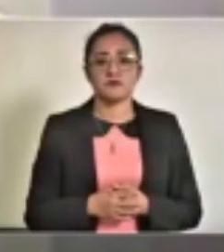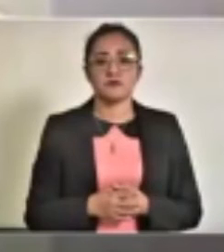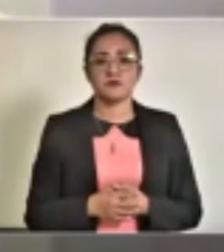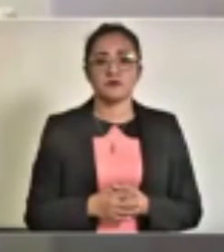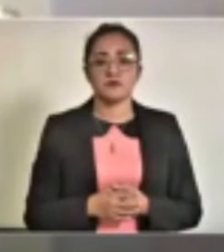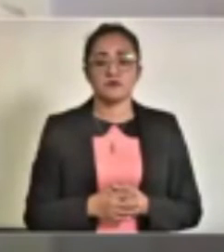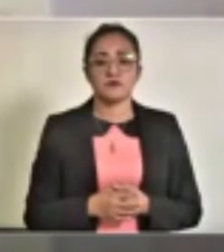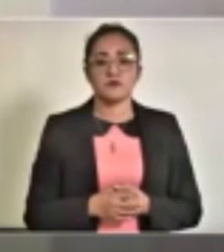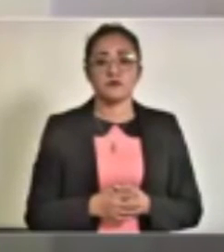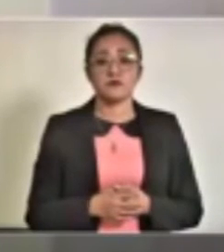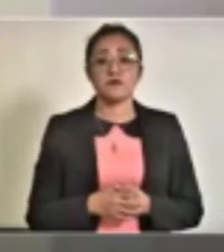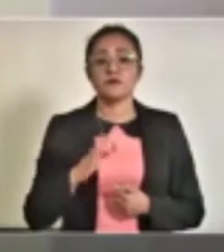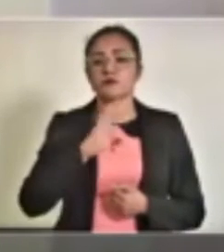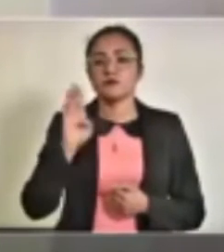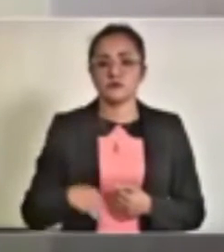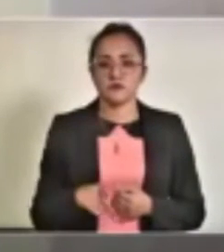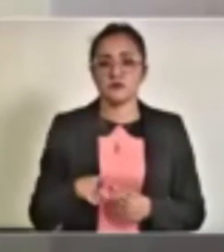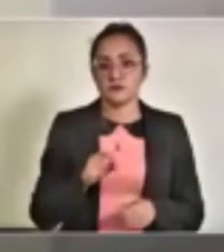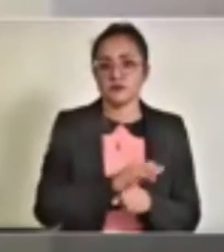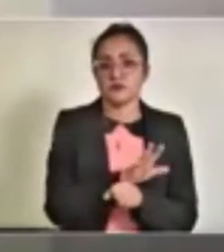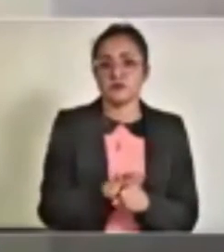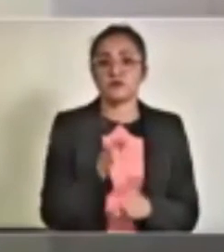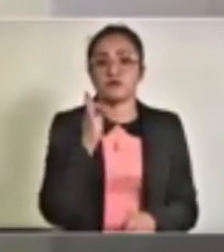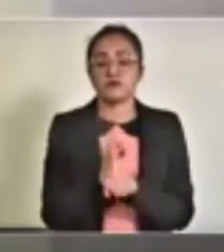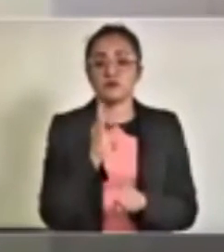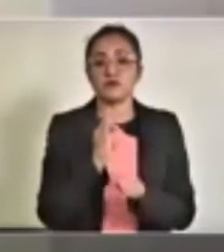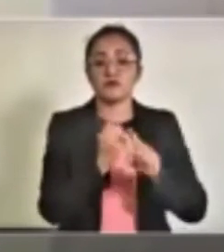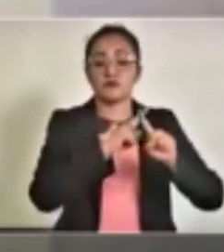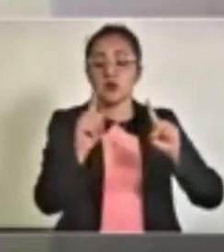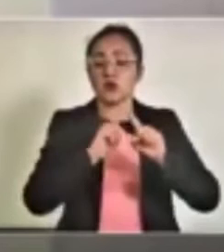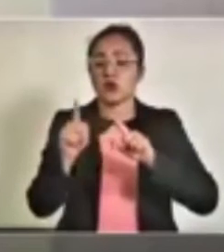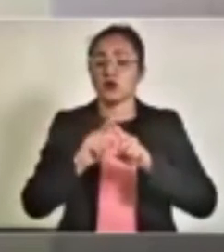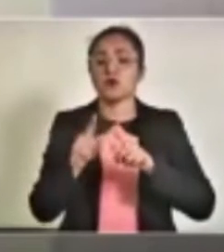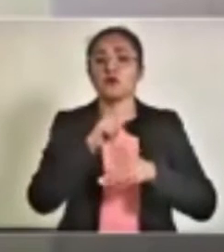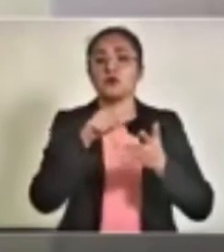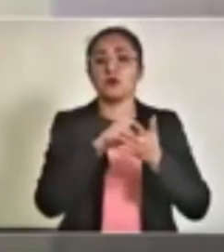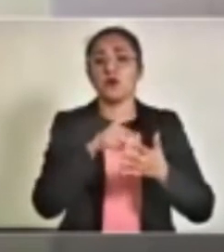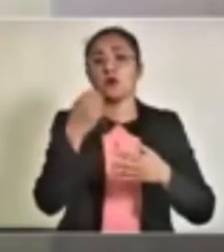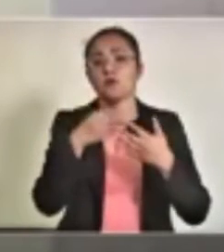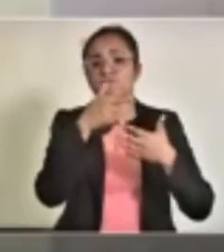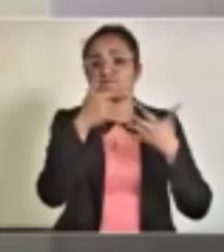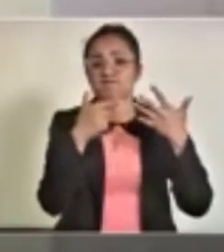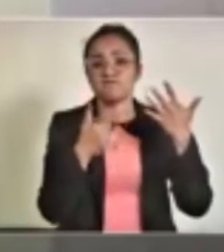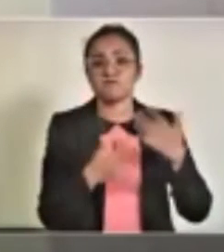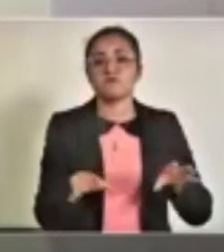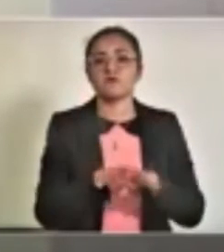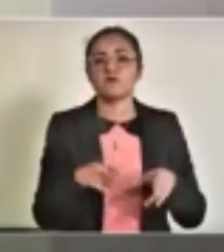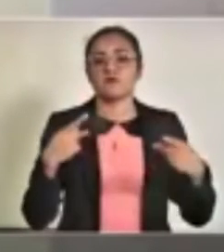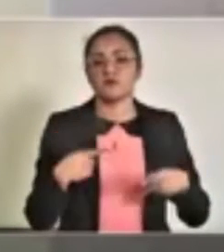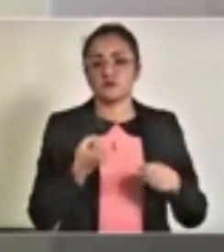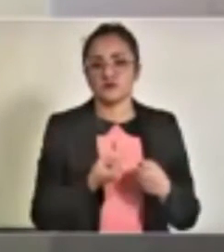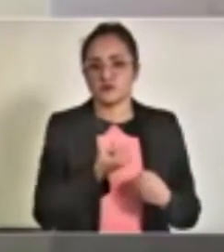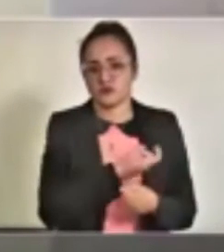Las causas, digamos, de muertes por COVID en los diferentes rangos de ocupación involucran tanto al personal de